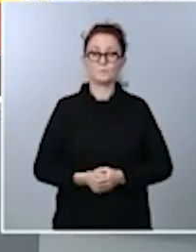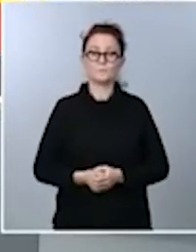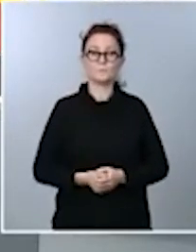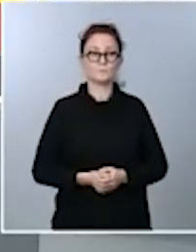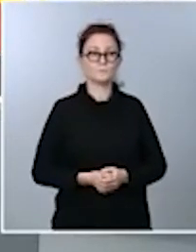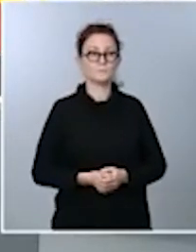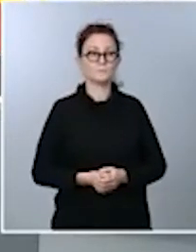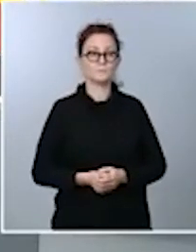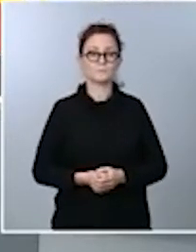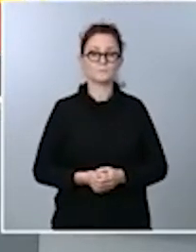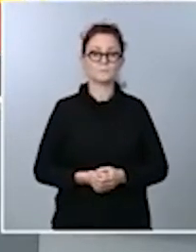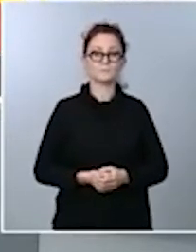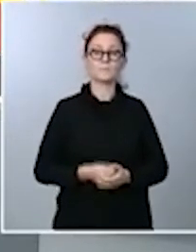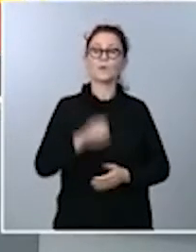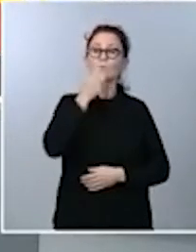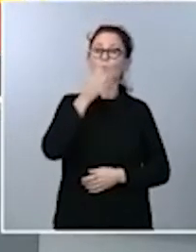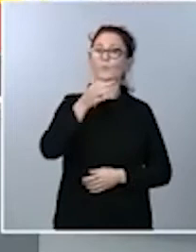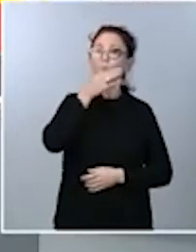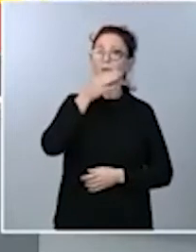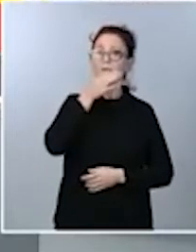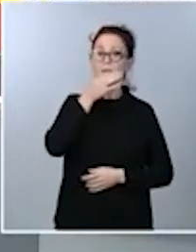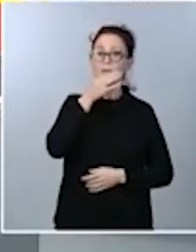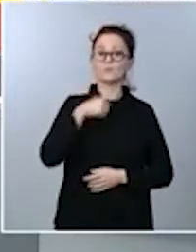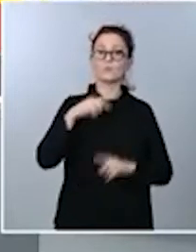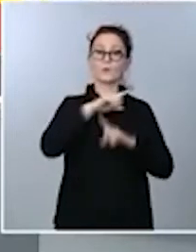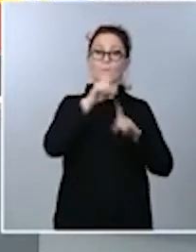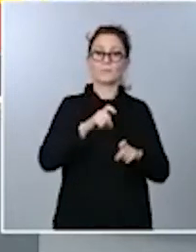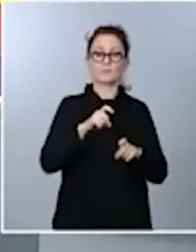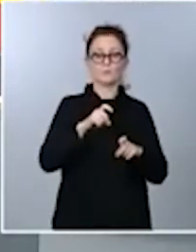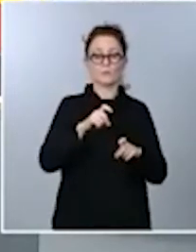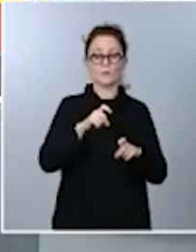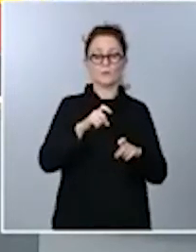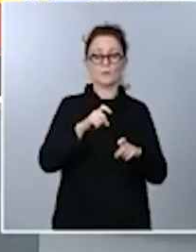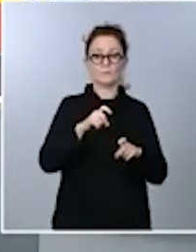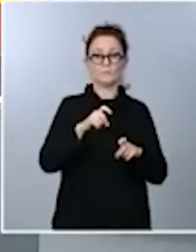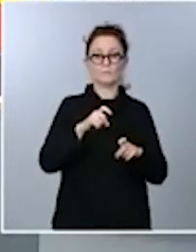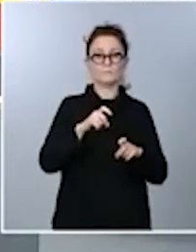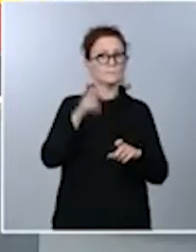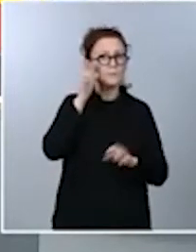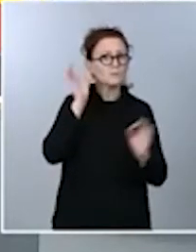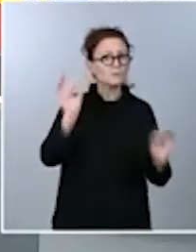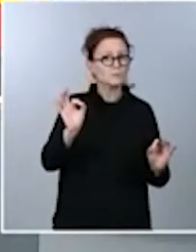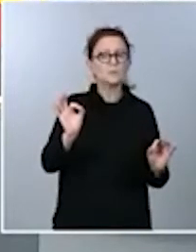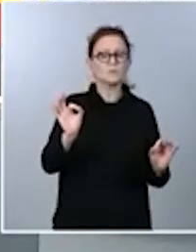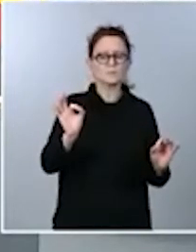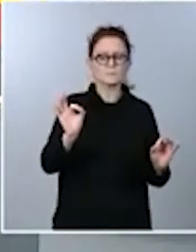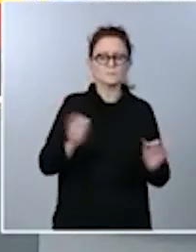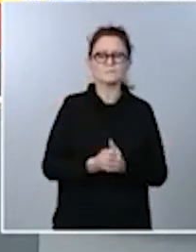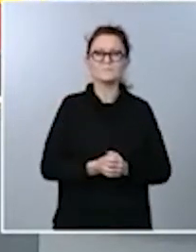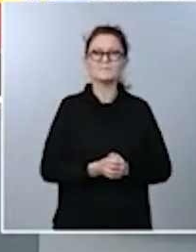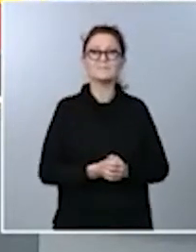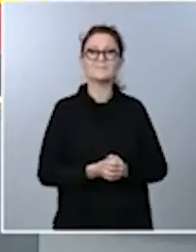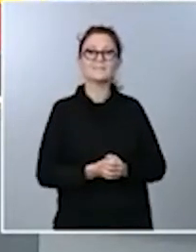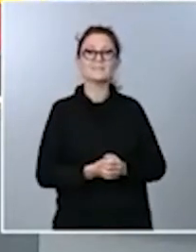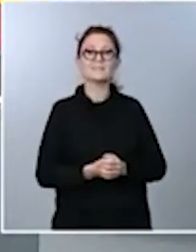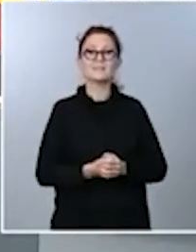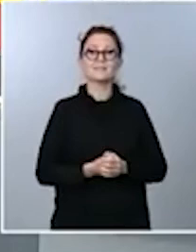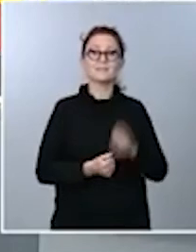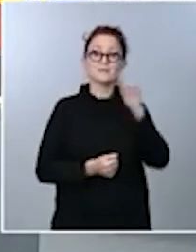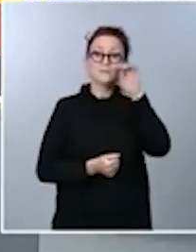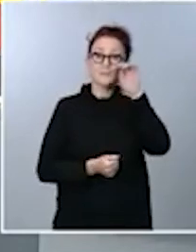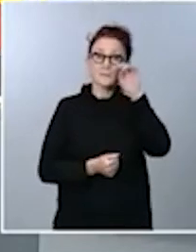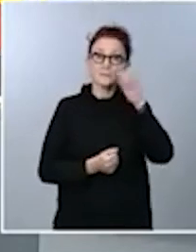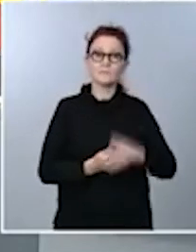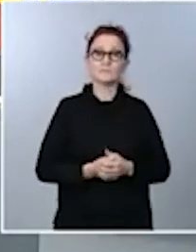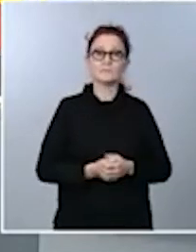Buenas tardes. Tengo una pregunta para… ¿Sí? ¿Se me escucha? Claro. Buenas tardes. Sí, sí, me escuchan. Bueno, pues tengo una